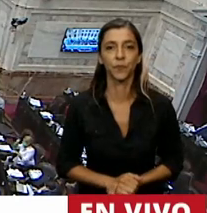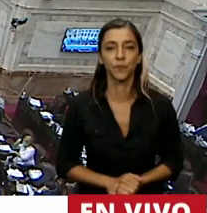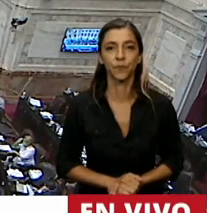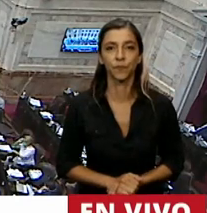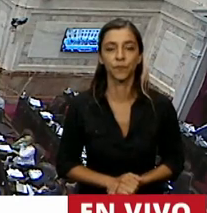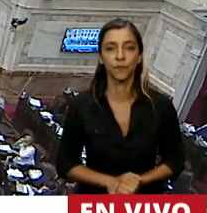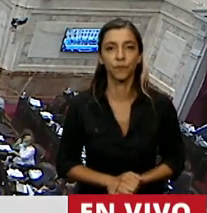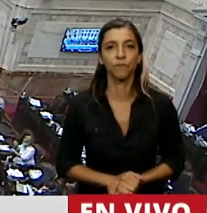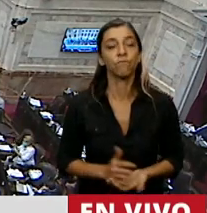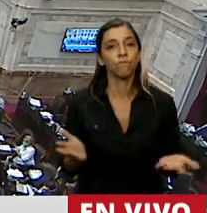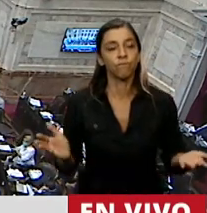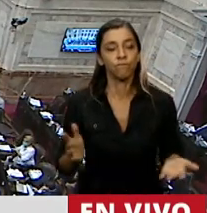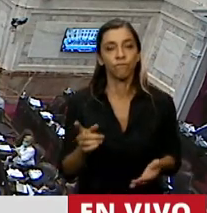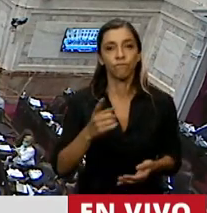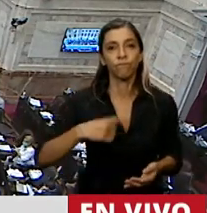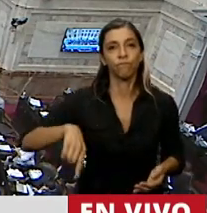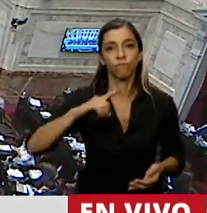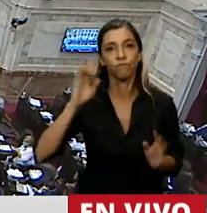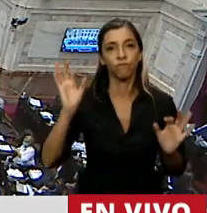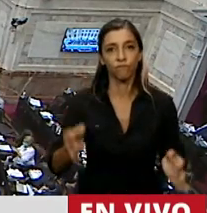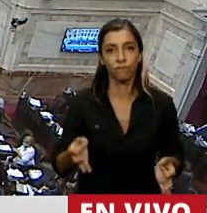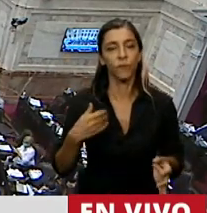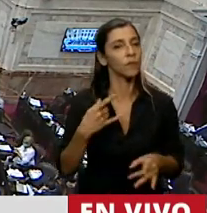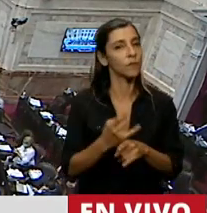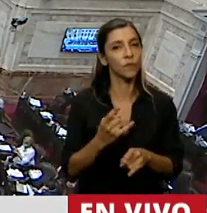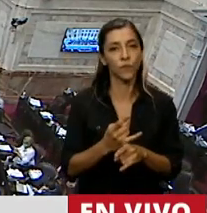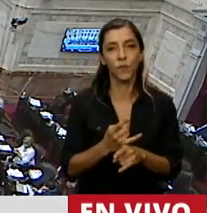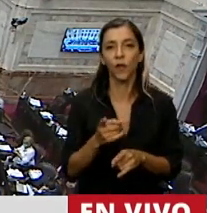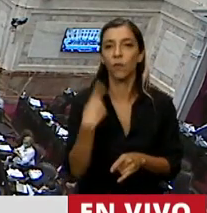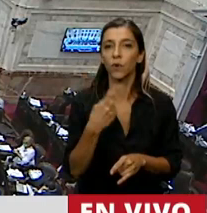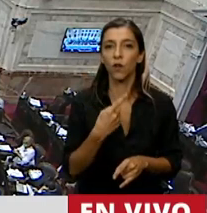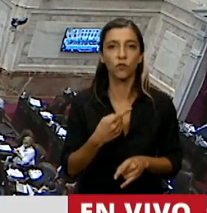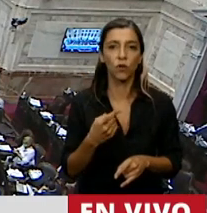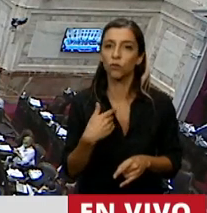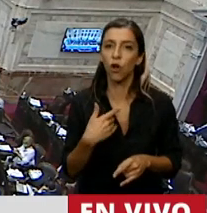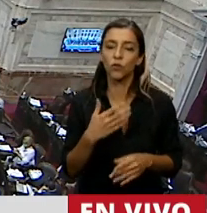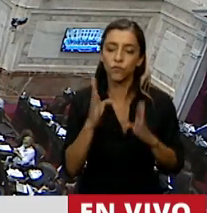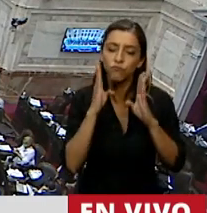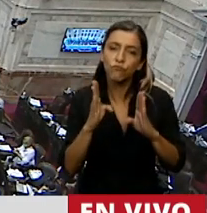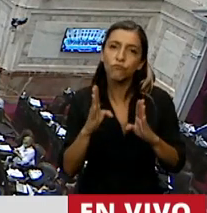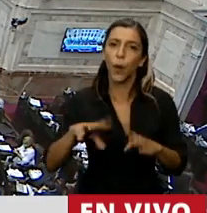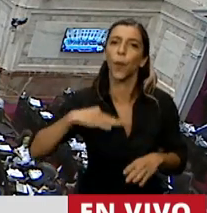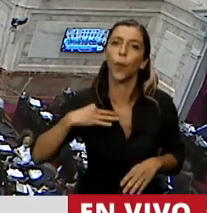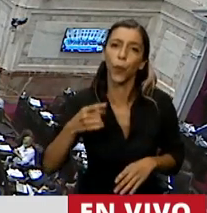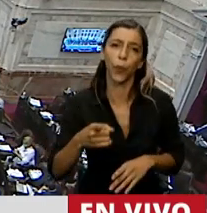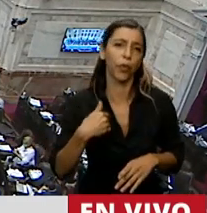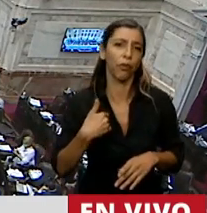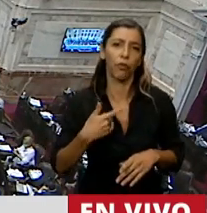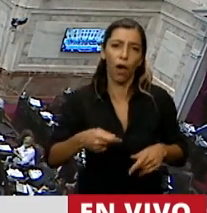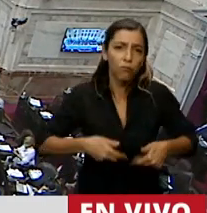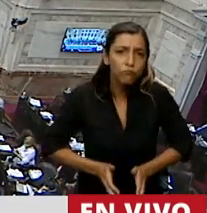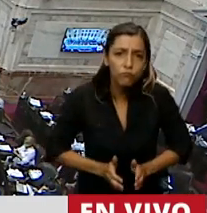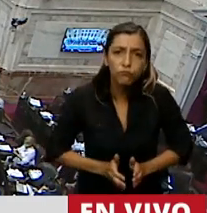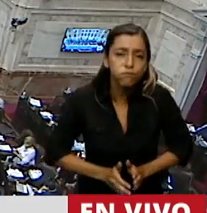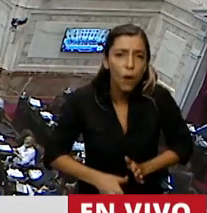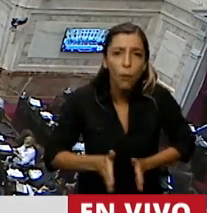En las duras y en las maduras, siempre a favor de la vida, de la que se está gestando, de la mujer que está concibiendo, de todas